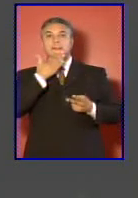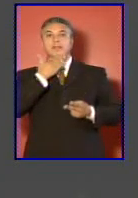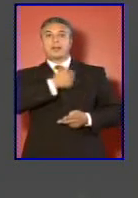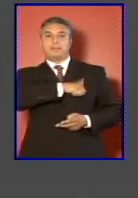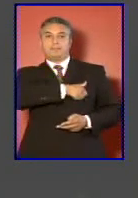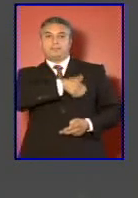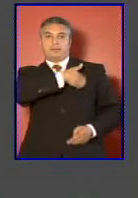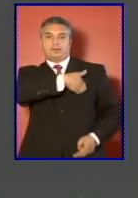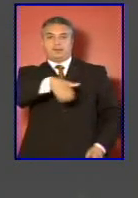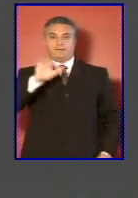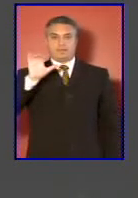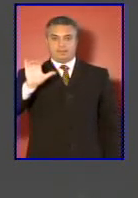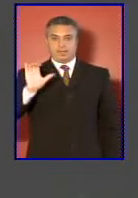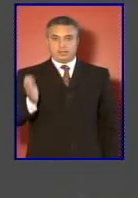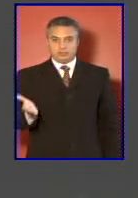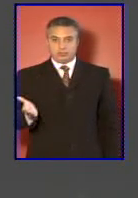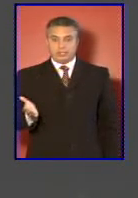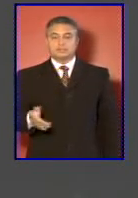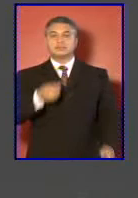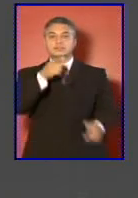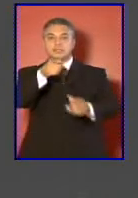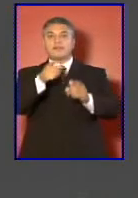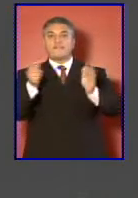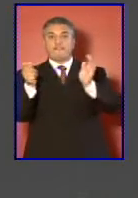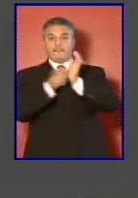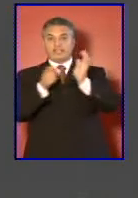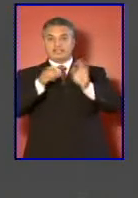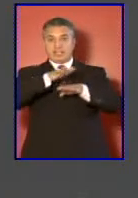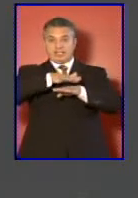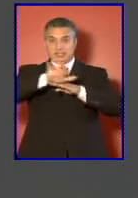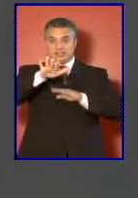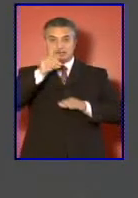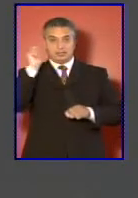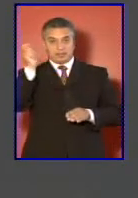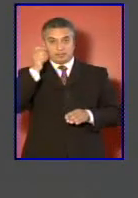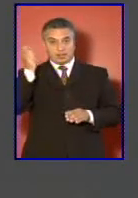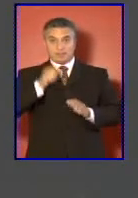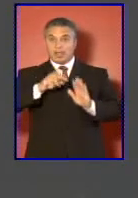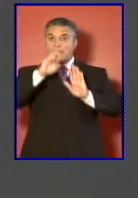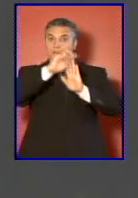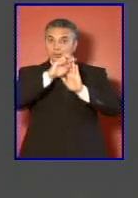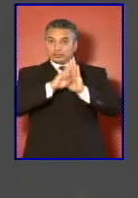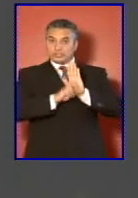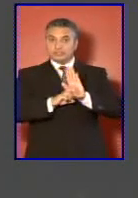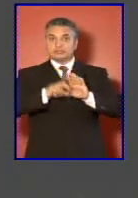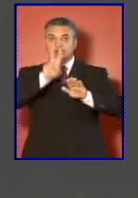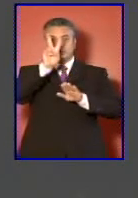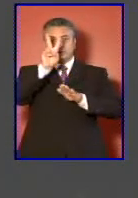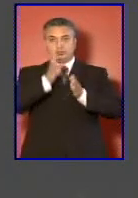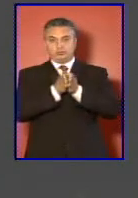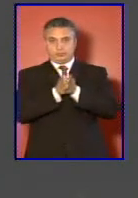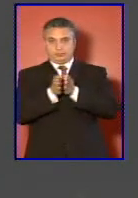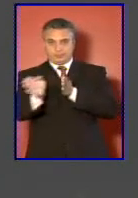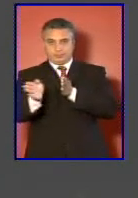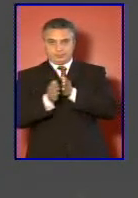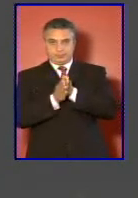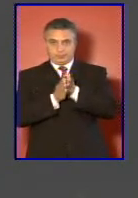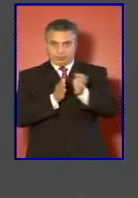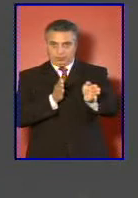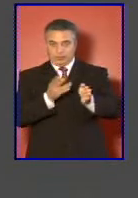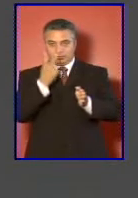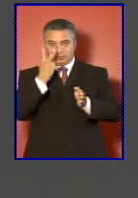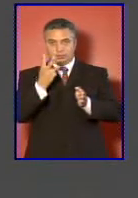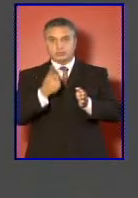investigaciones. Con fecha 15 de septiembre el proyecto se separó en dos uno